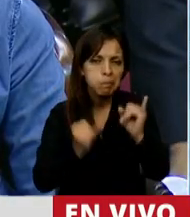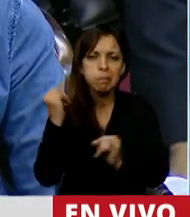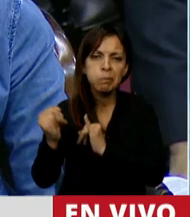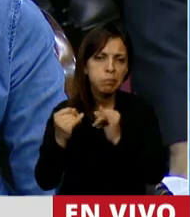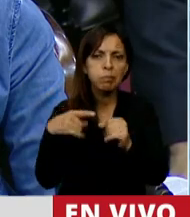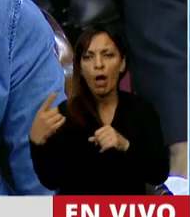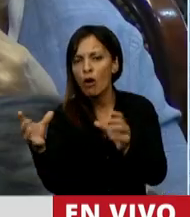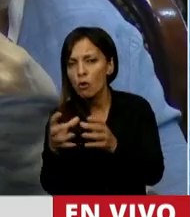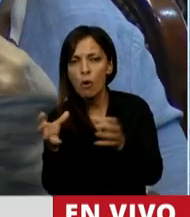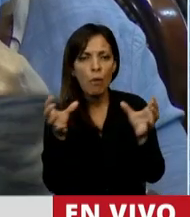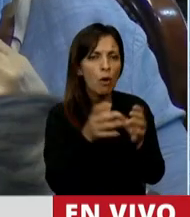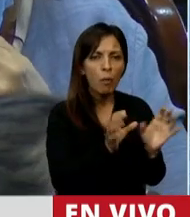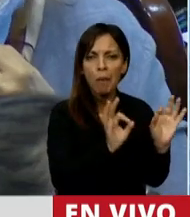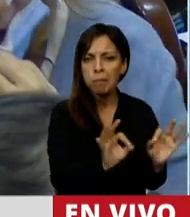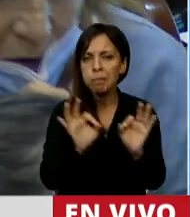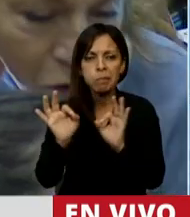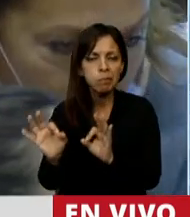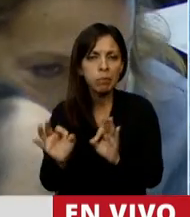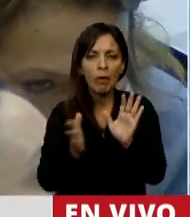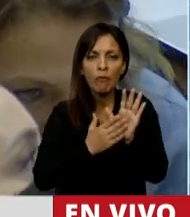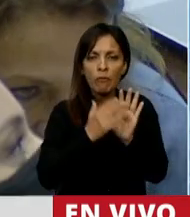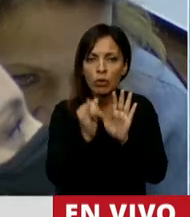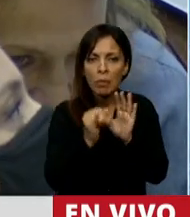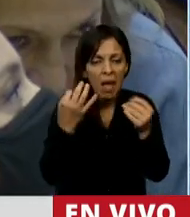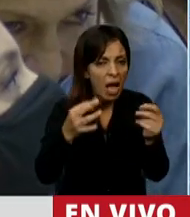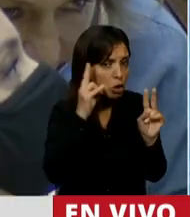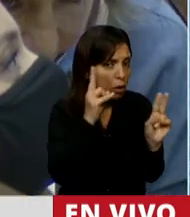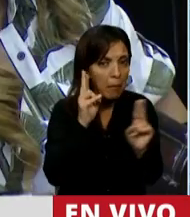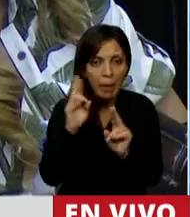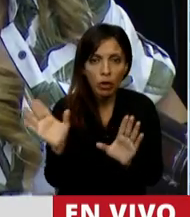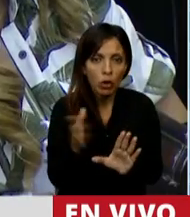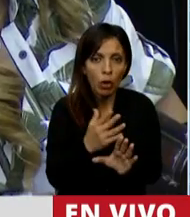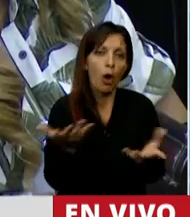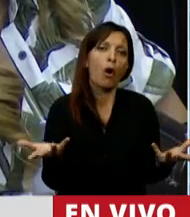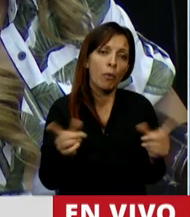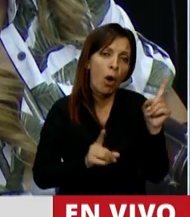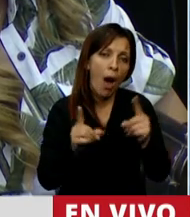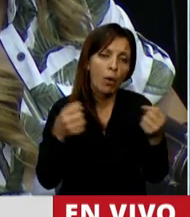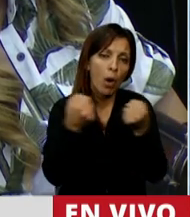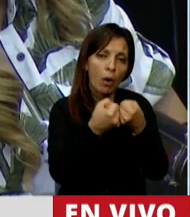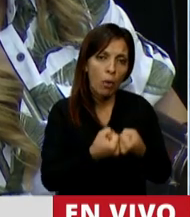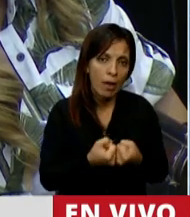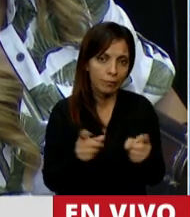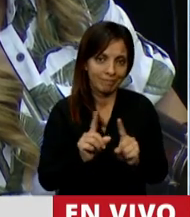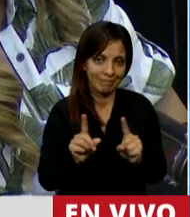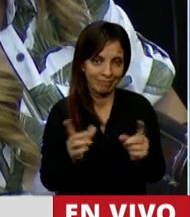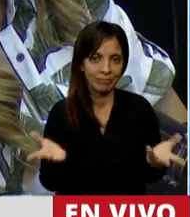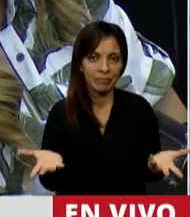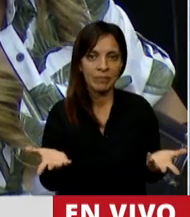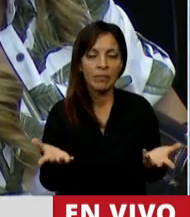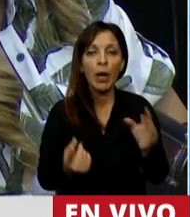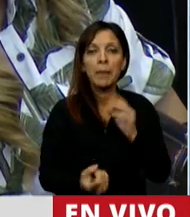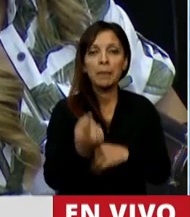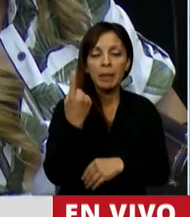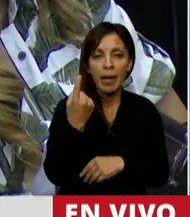dadas de un lado y del otro han sido fundamentadas y las respeto a todos. Obviamente que no comparto todas. En primer